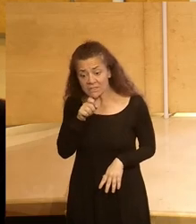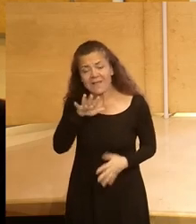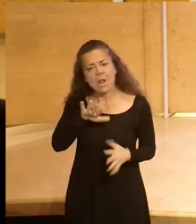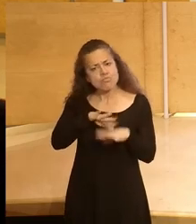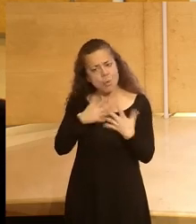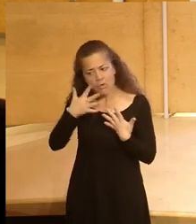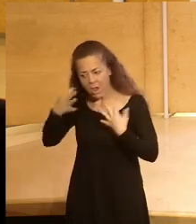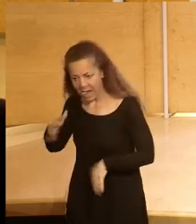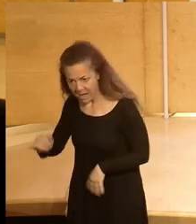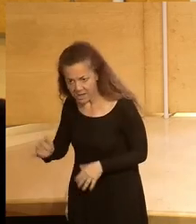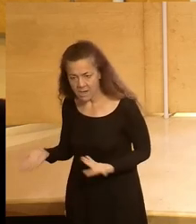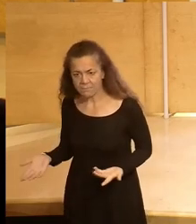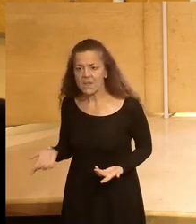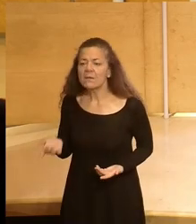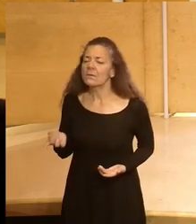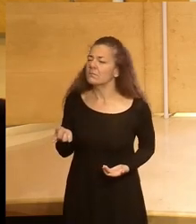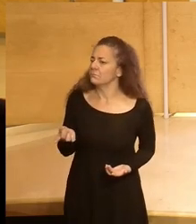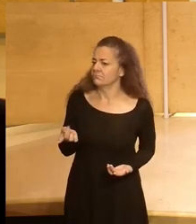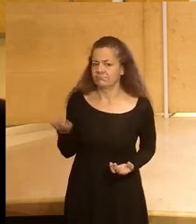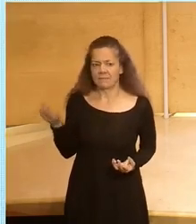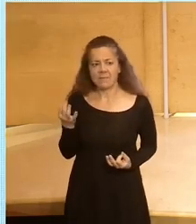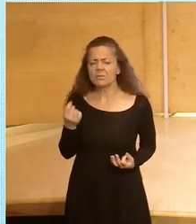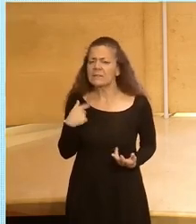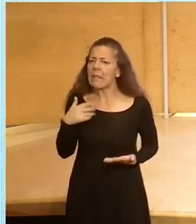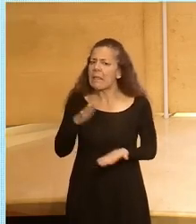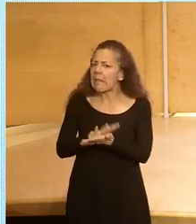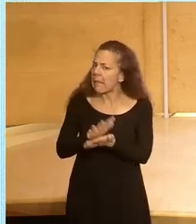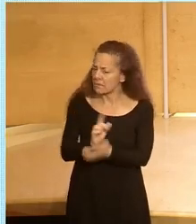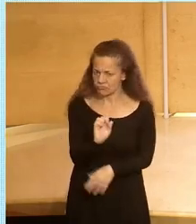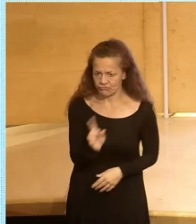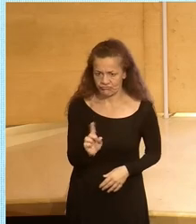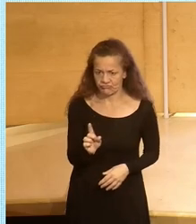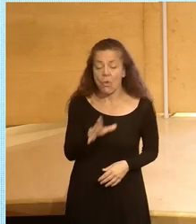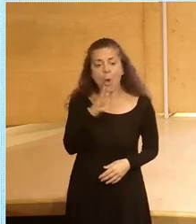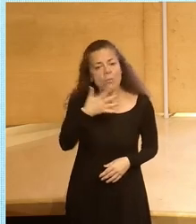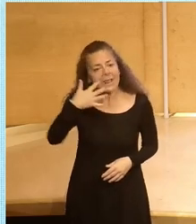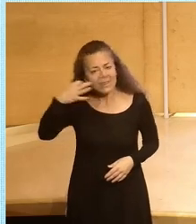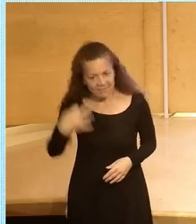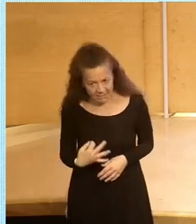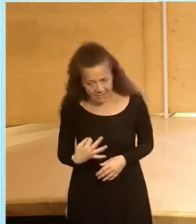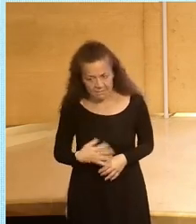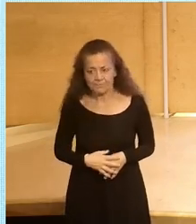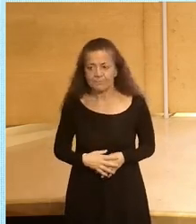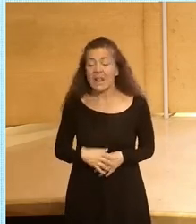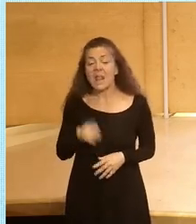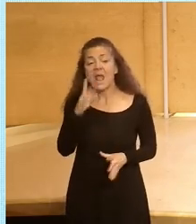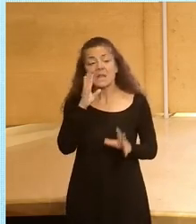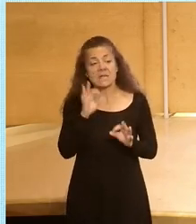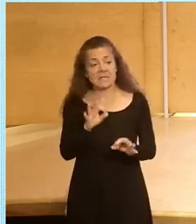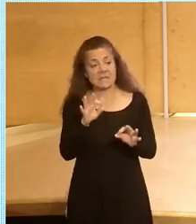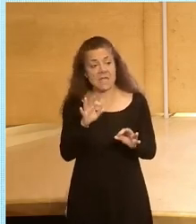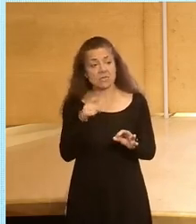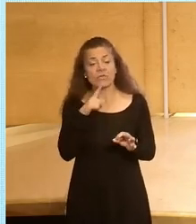analógico y no podemos relajarnos con este tema porque verdaderamente el riesgo